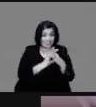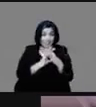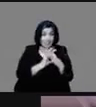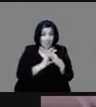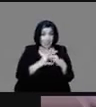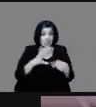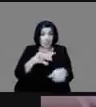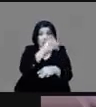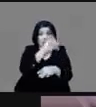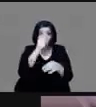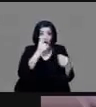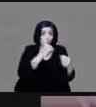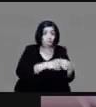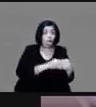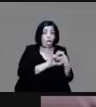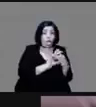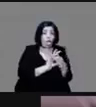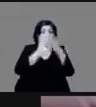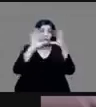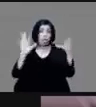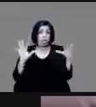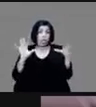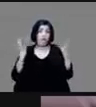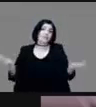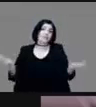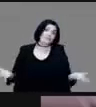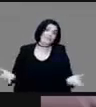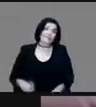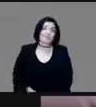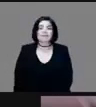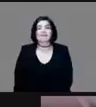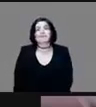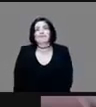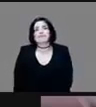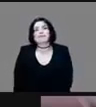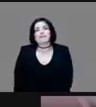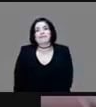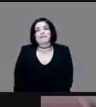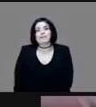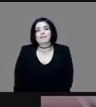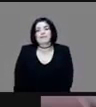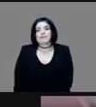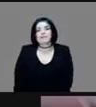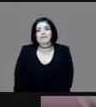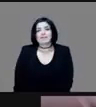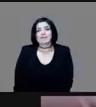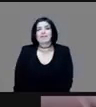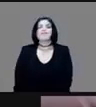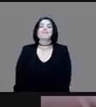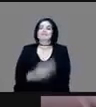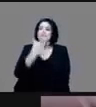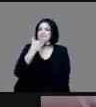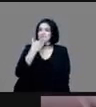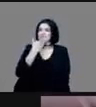sobre Azcapotzal. Muy bien, hay otra pregunta relacionada